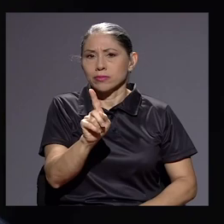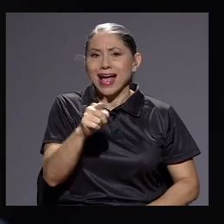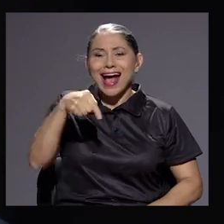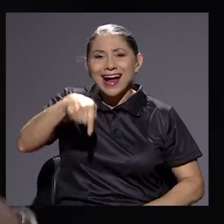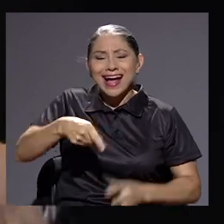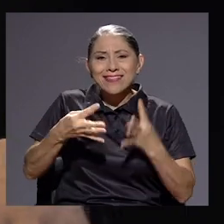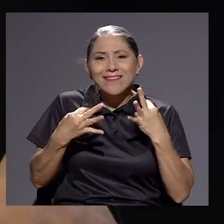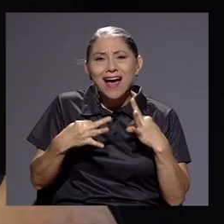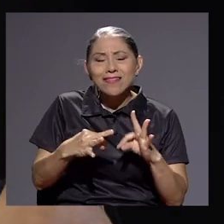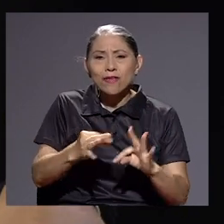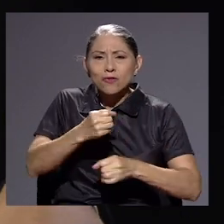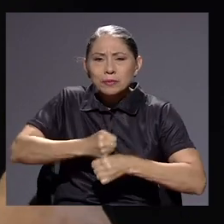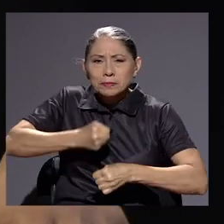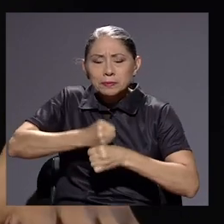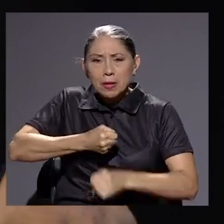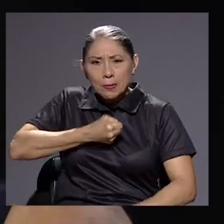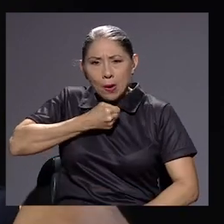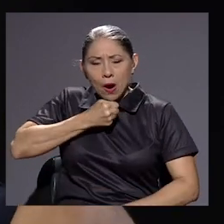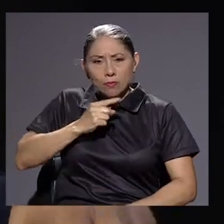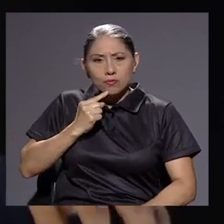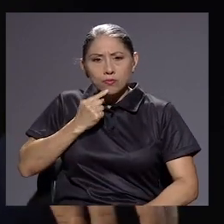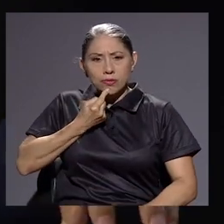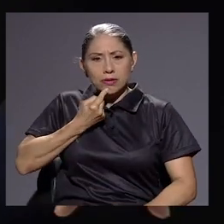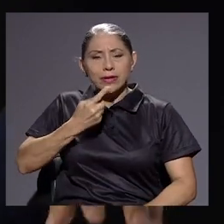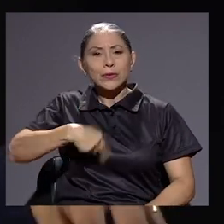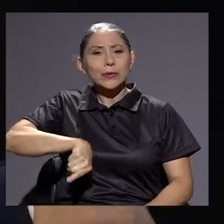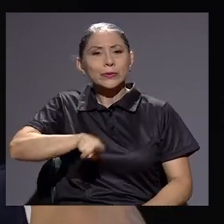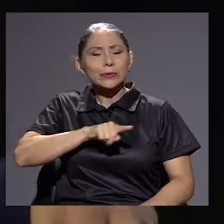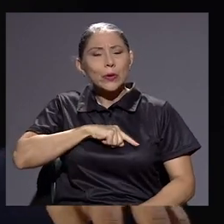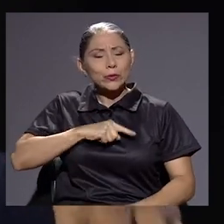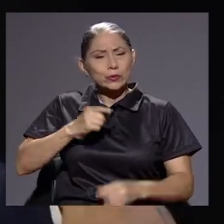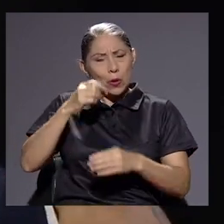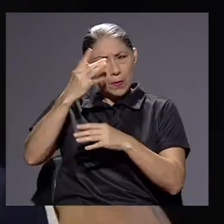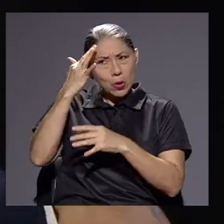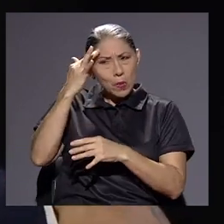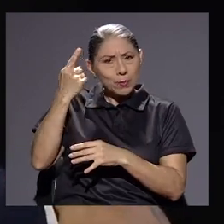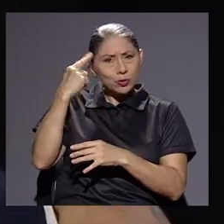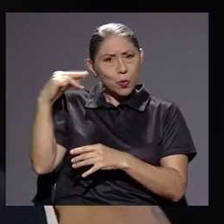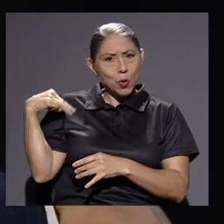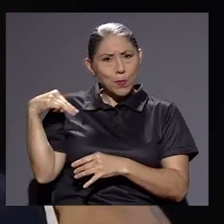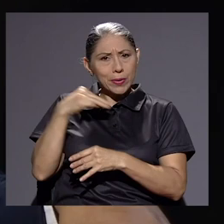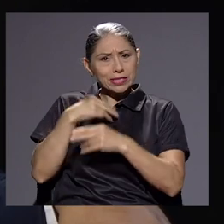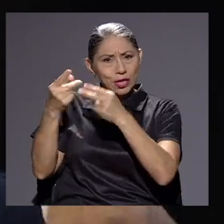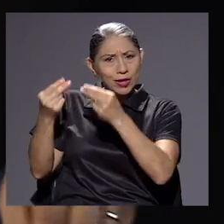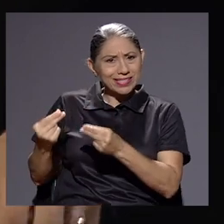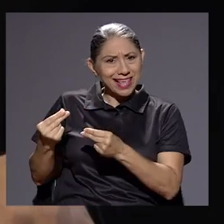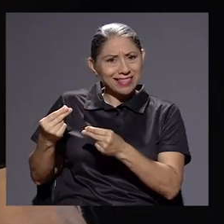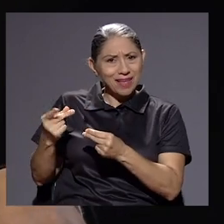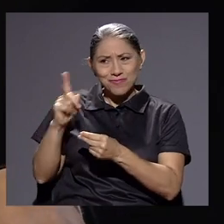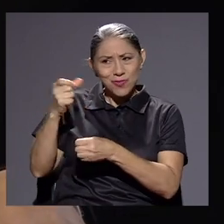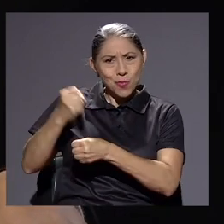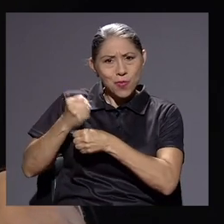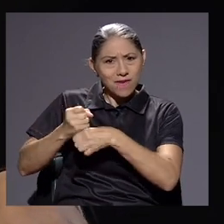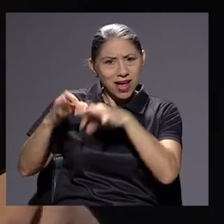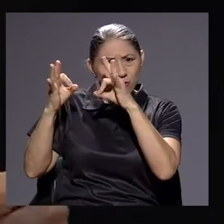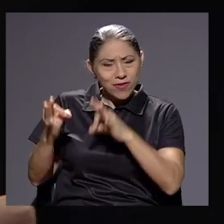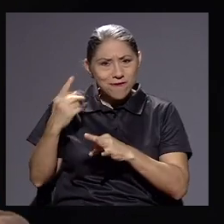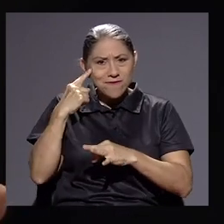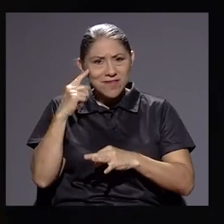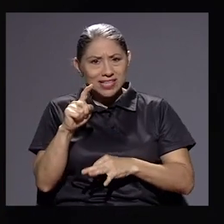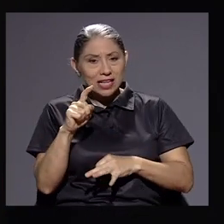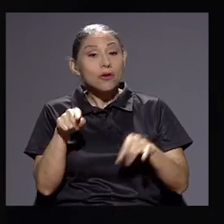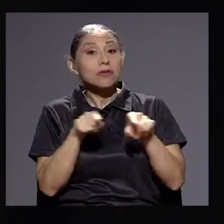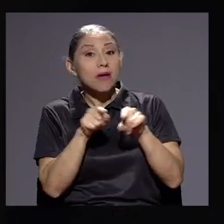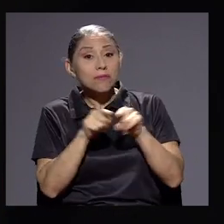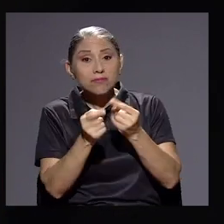periodismo serio, donde tratamos de preocuparnos por Hacienda, que no está haciendo bien el trabajo de fiscalización, y paralelamente a esto, la